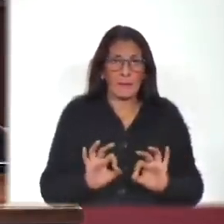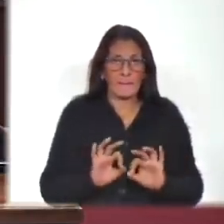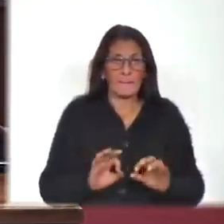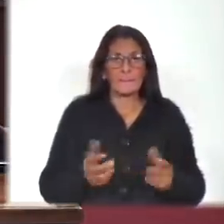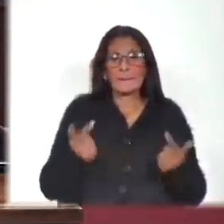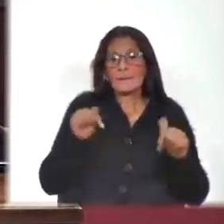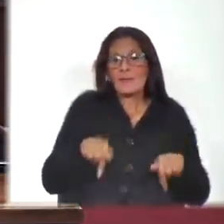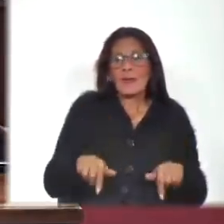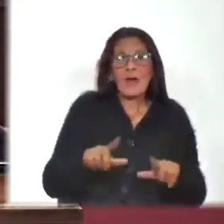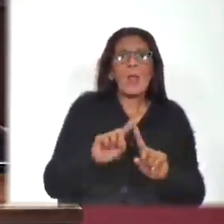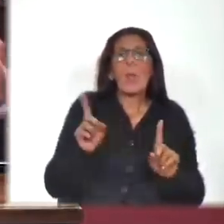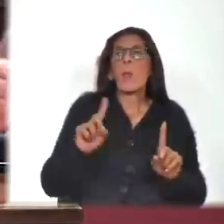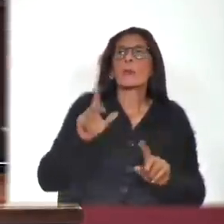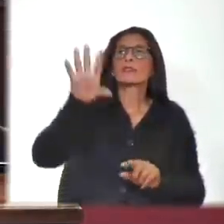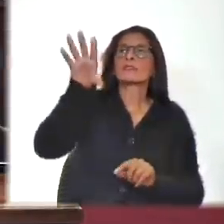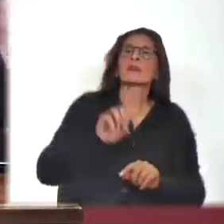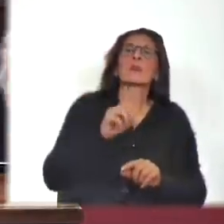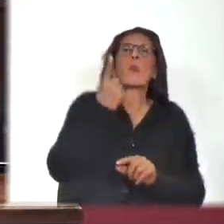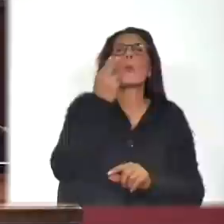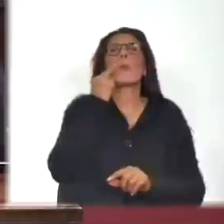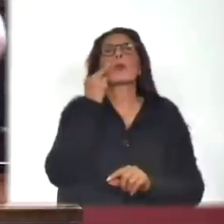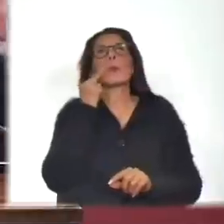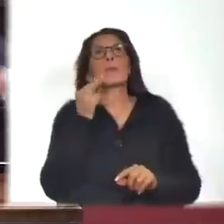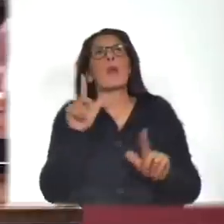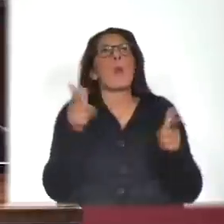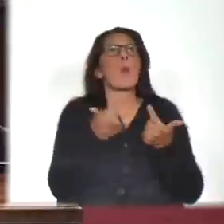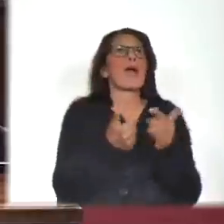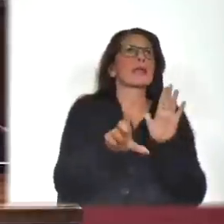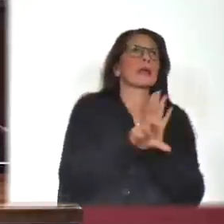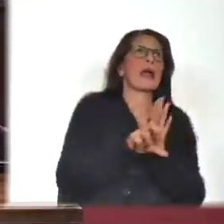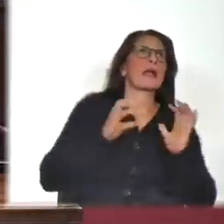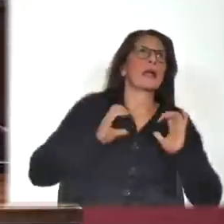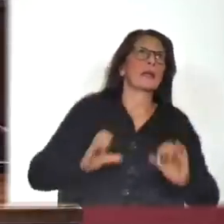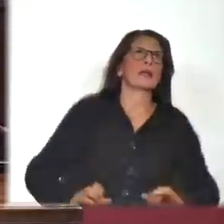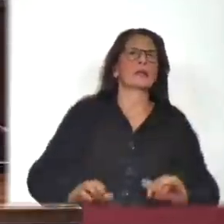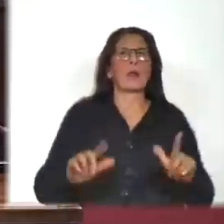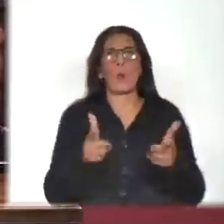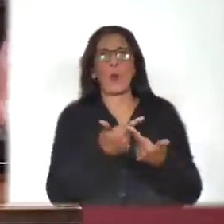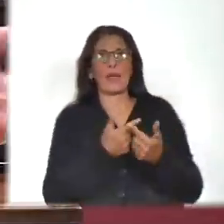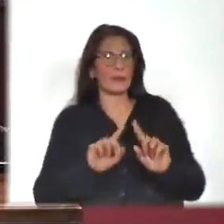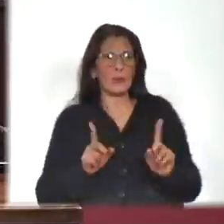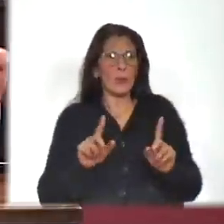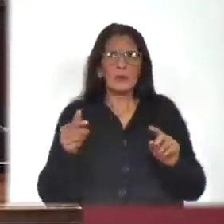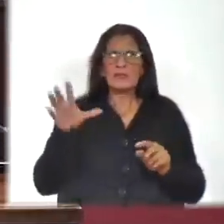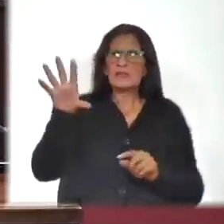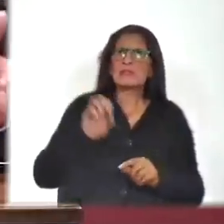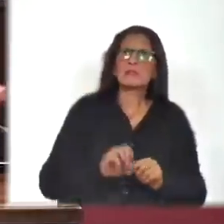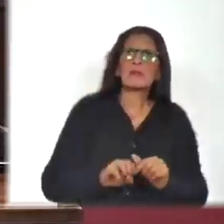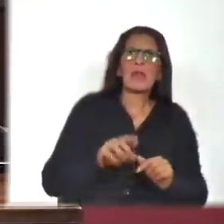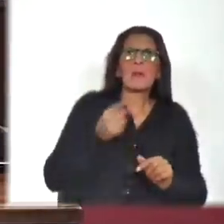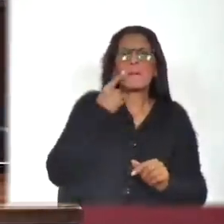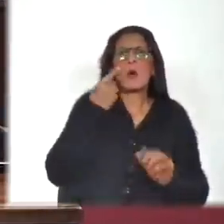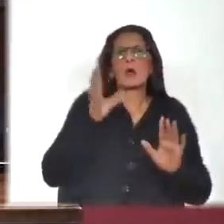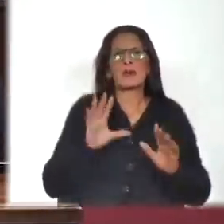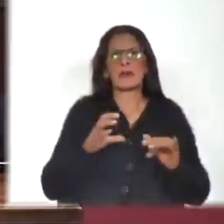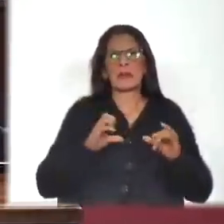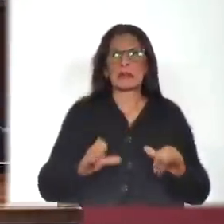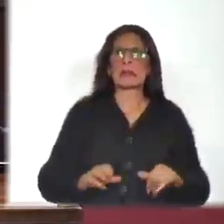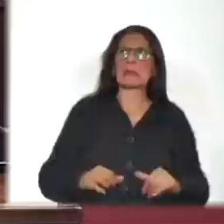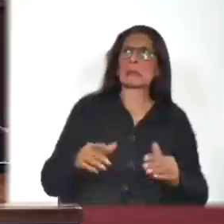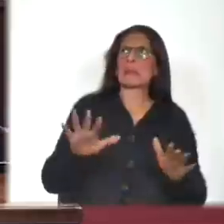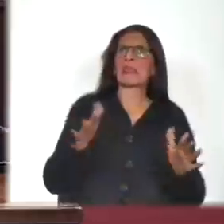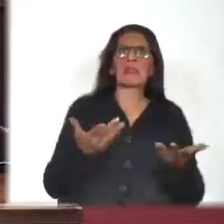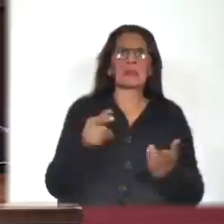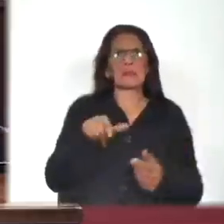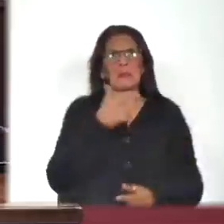realidad no se trae a sala un problema ni de legalidad ni de ética política. Se trae a sala un problema de estética política. A algunos les parece que